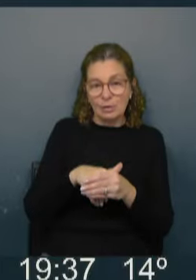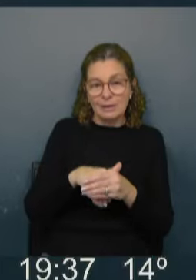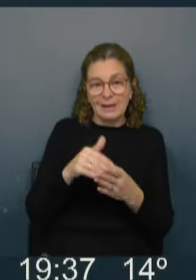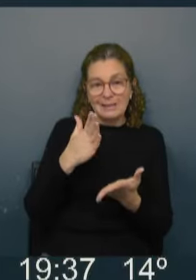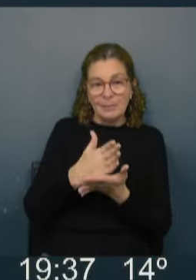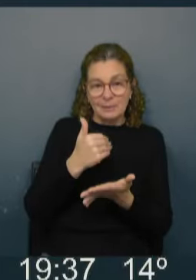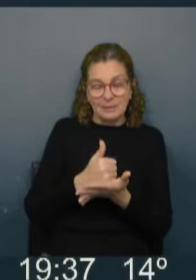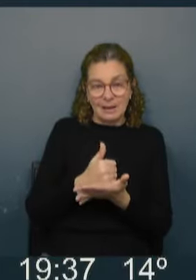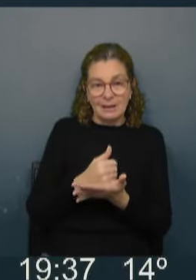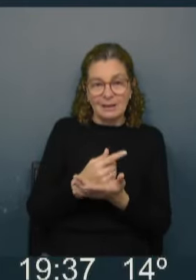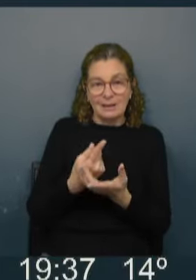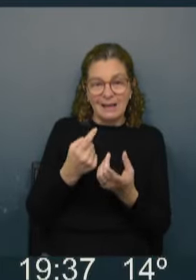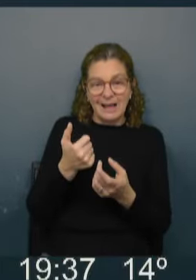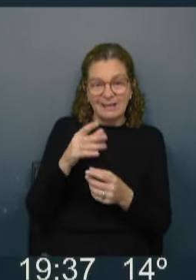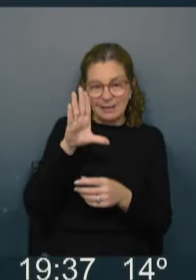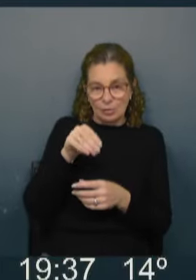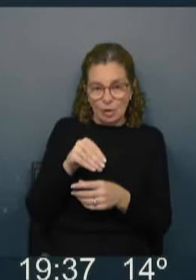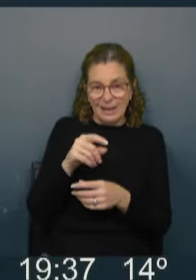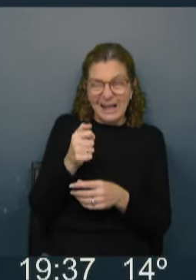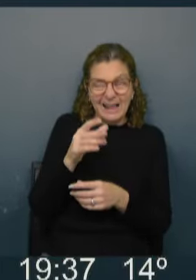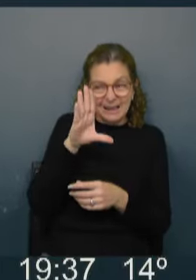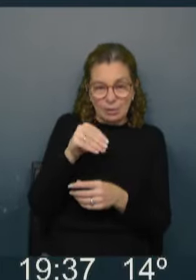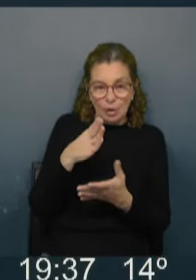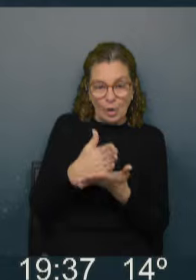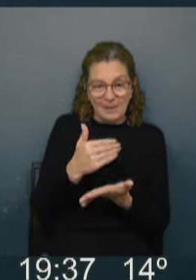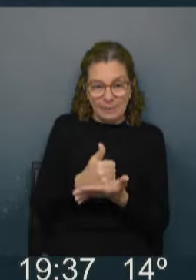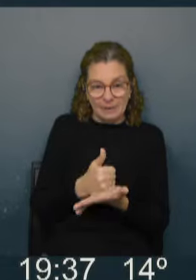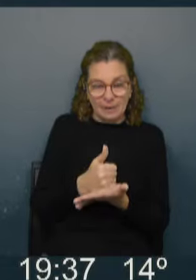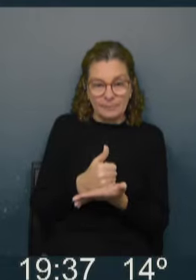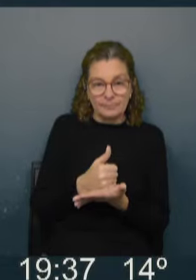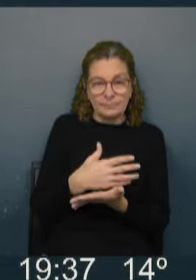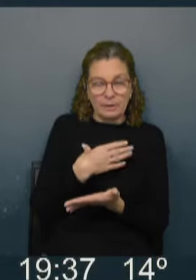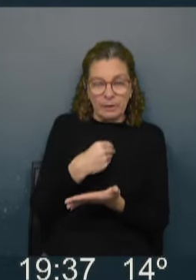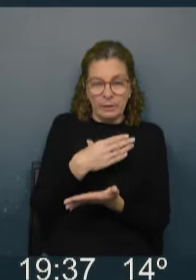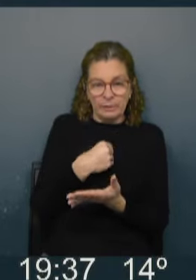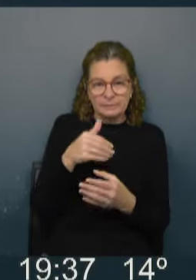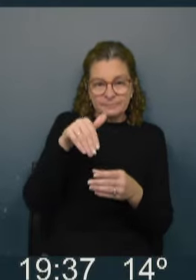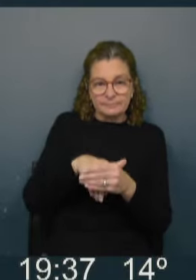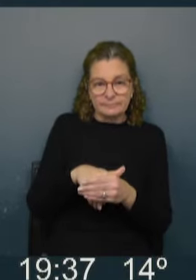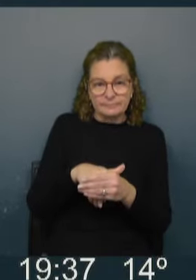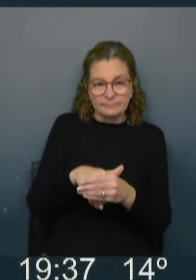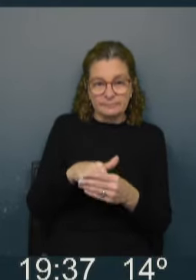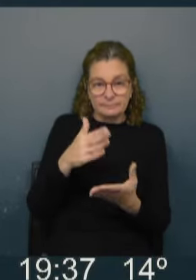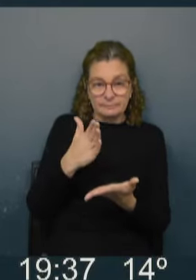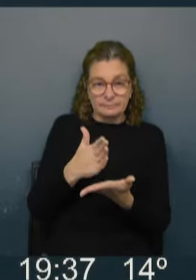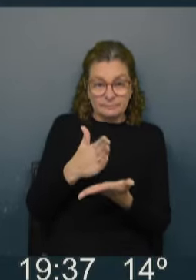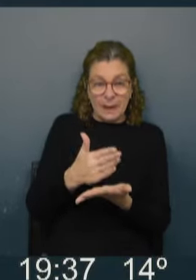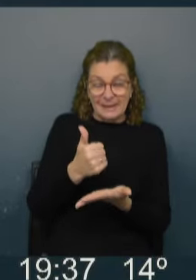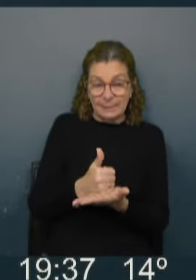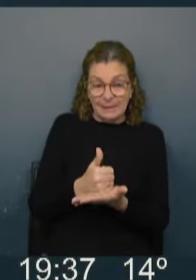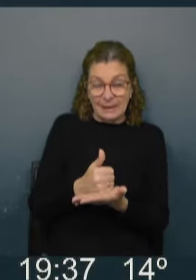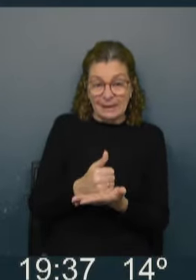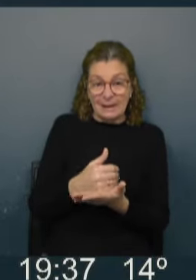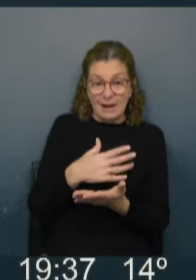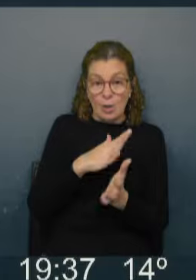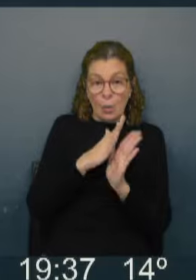departamental. En casi todos, no en todos, pero en casi todos los departamentos, el Partido Nacional tiene más votos en el órgano deliberativo departamental que en el